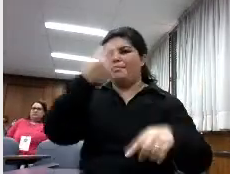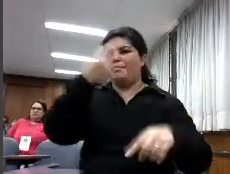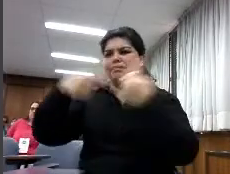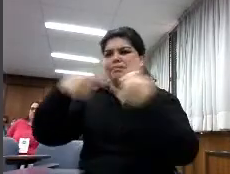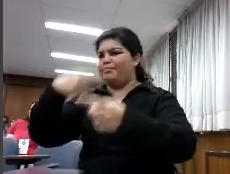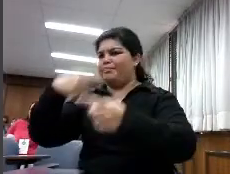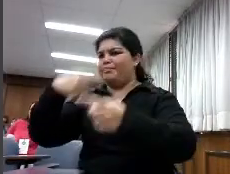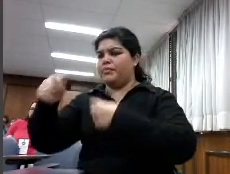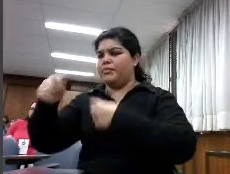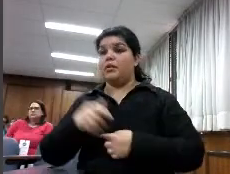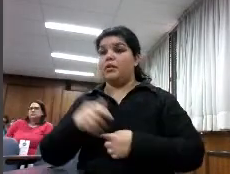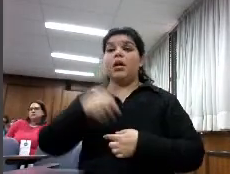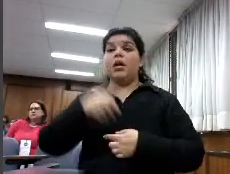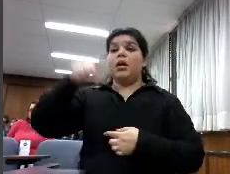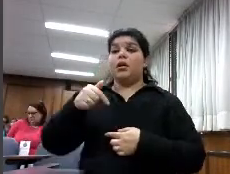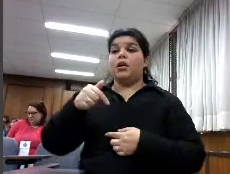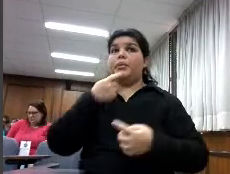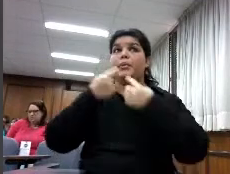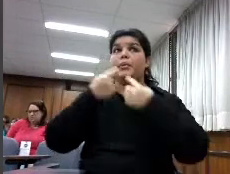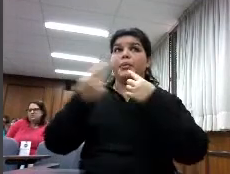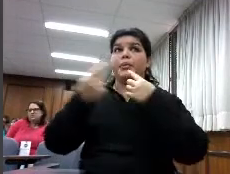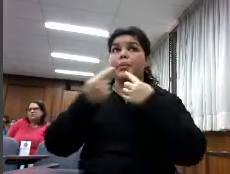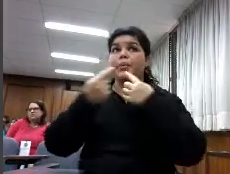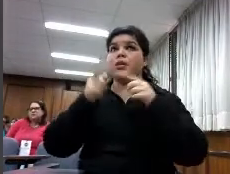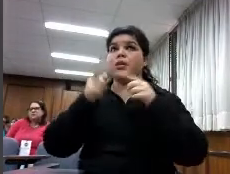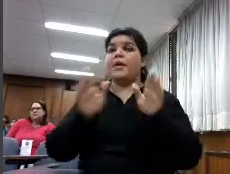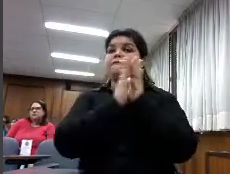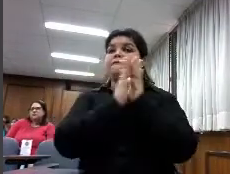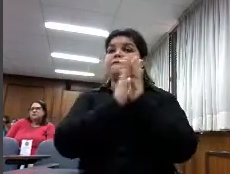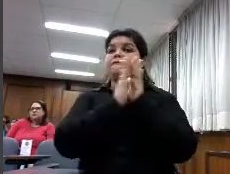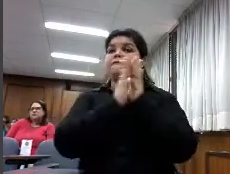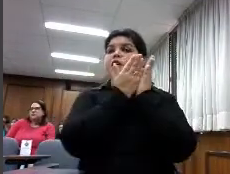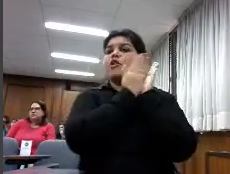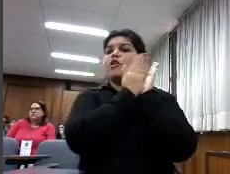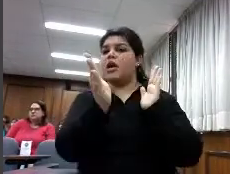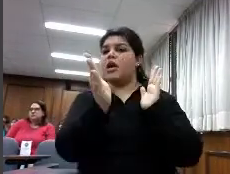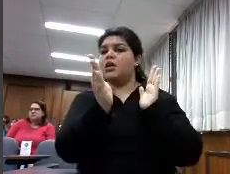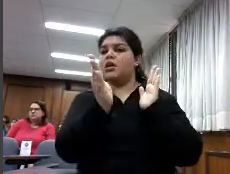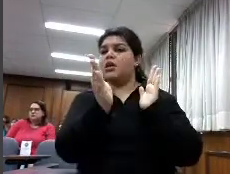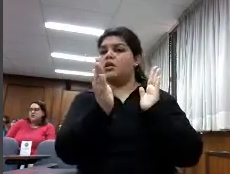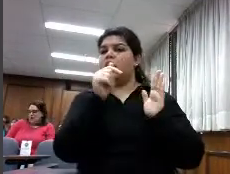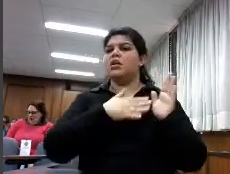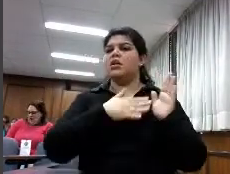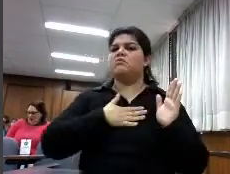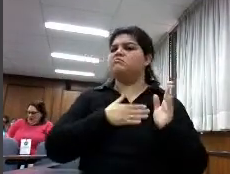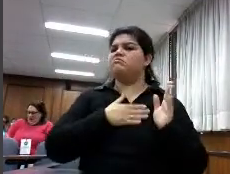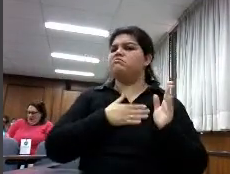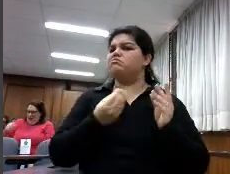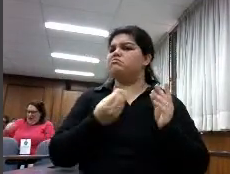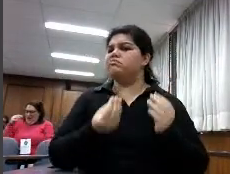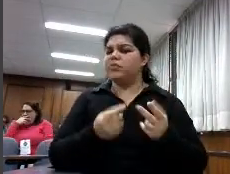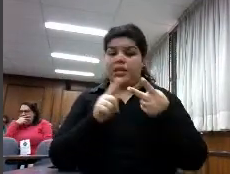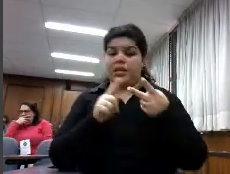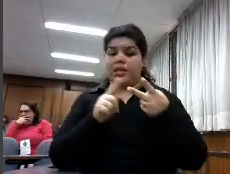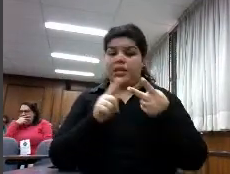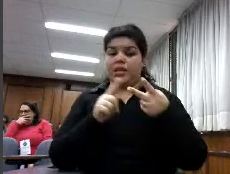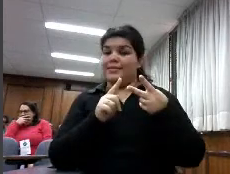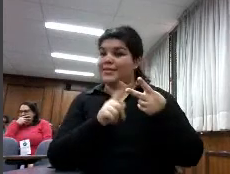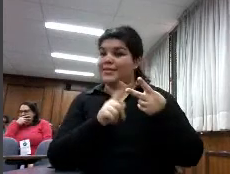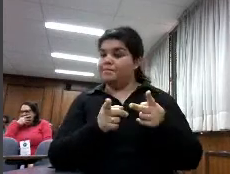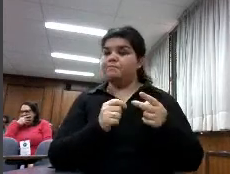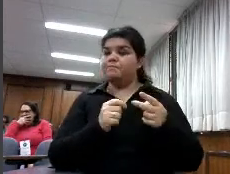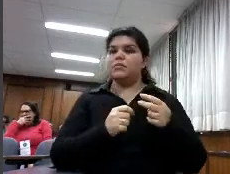encuesta de la percepción de los bibliotecarios y los bibliotecarios habían sentido que la lectura digital tenía